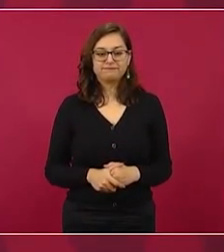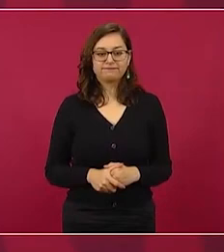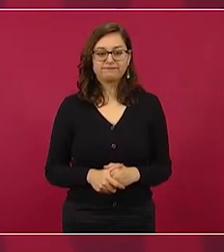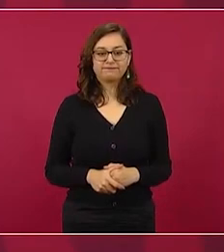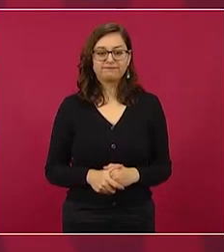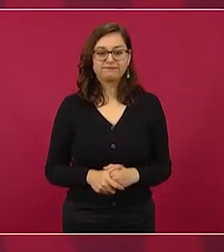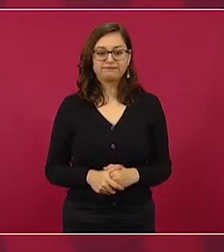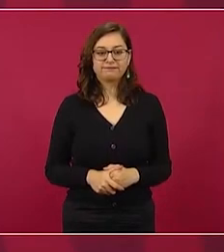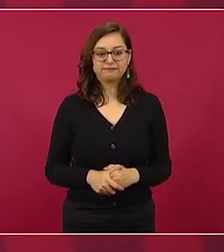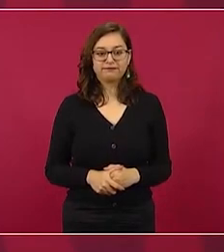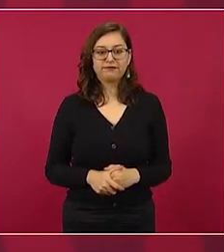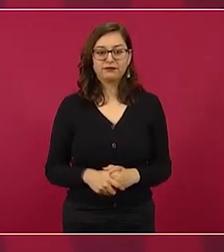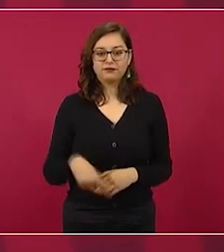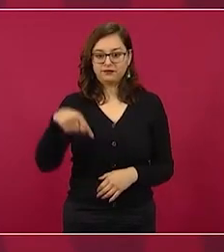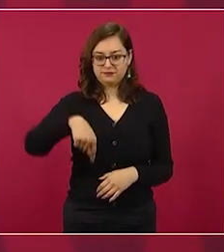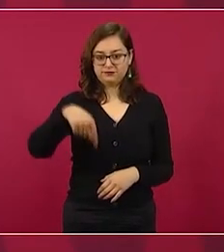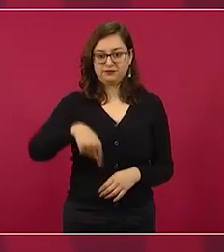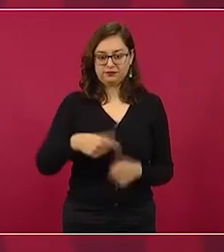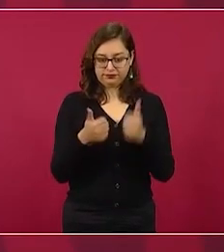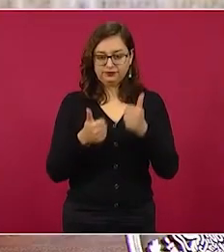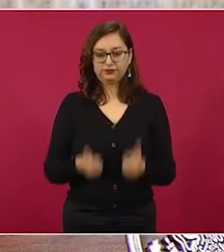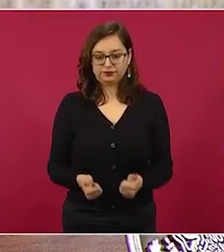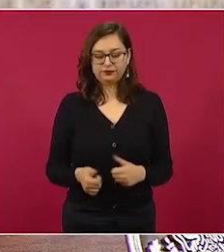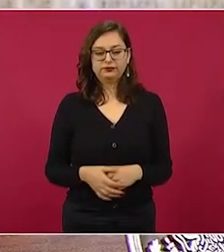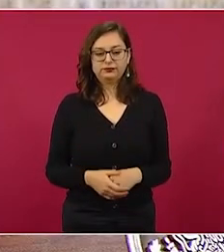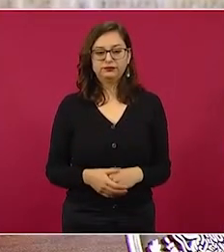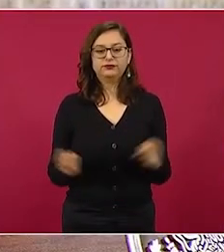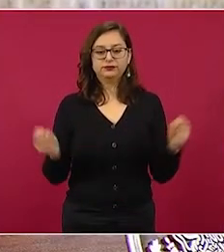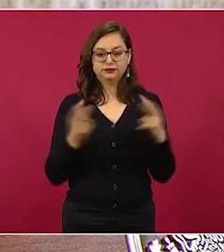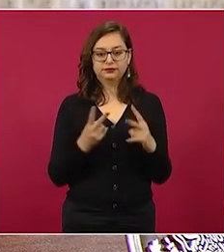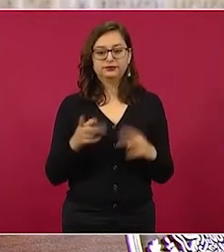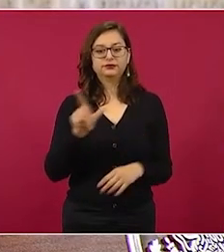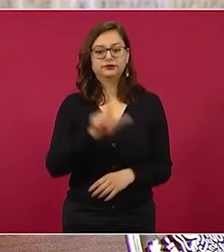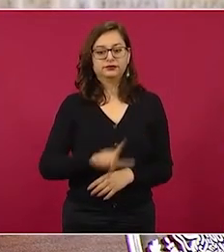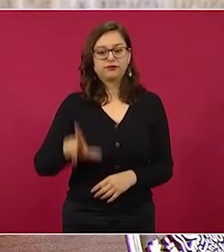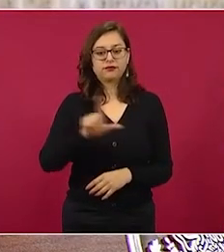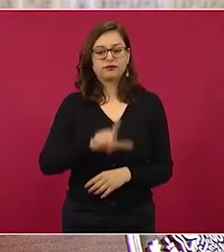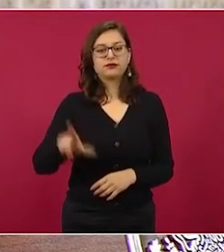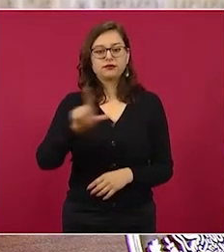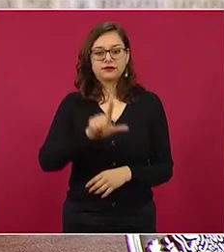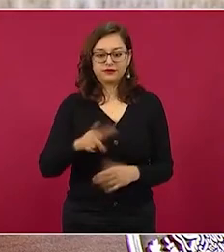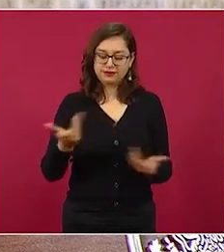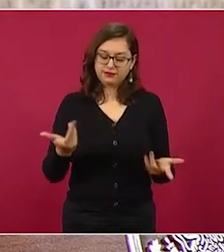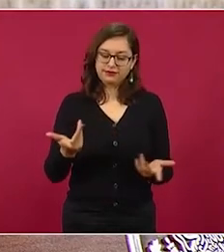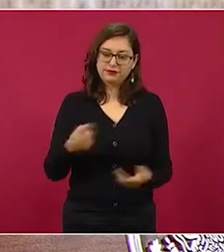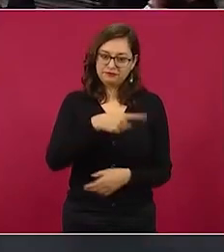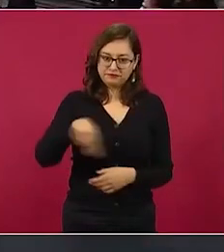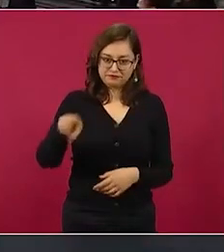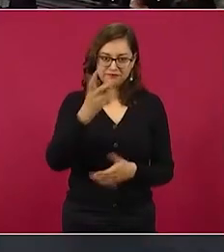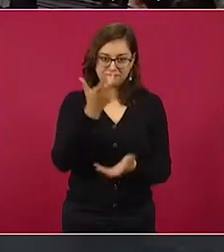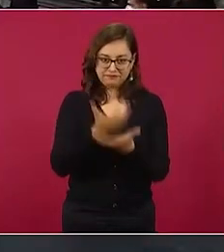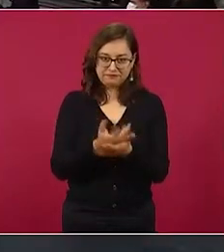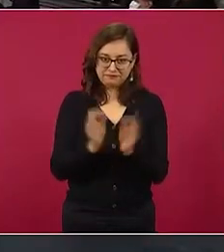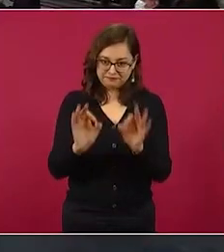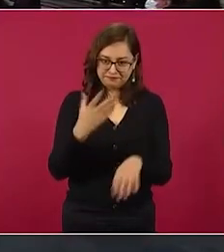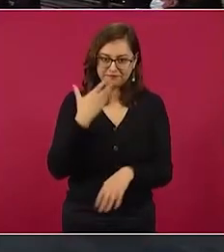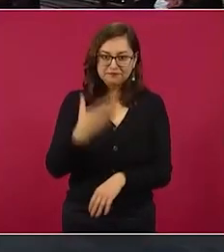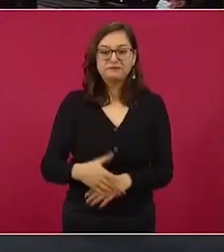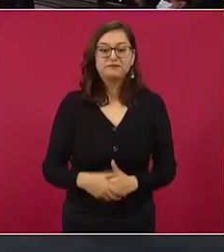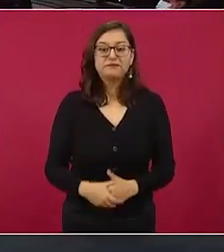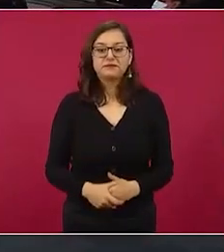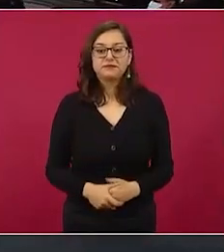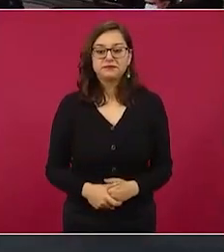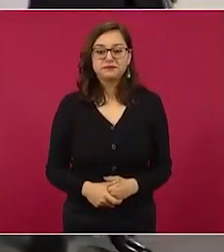Sí, vamos a estar aquí y nos vemos el lunes y que la pasen muy bien. Muchas gracias.